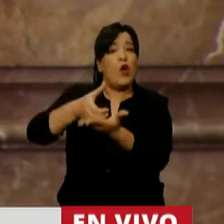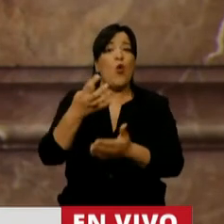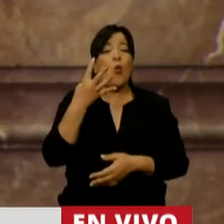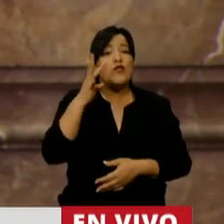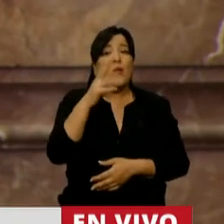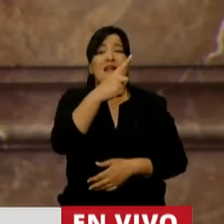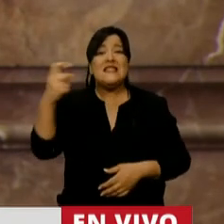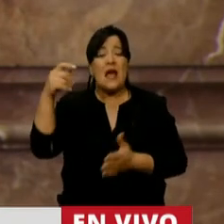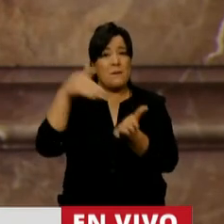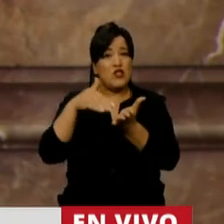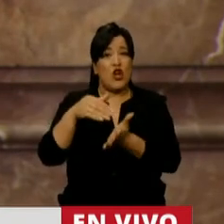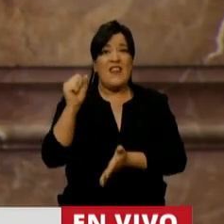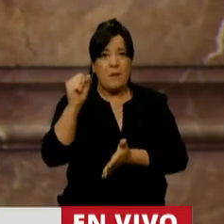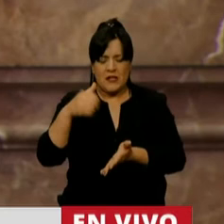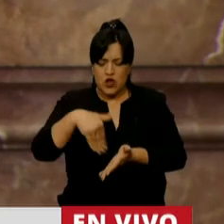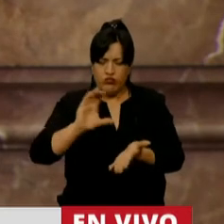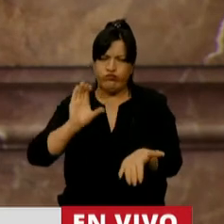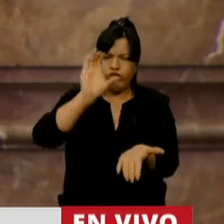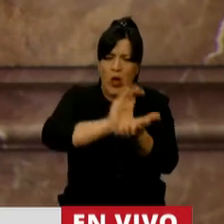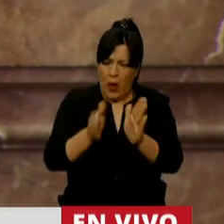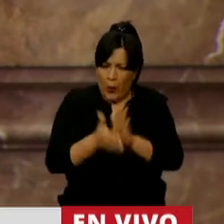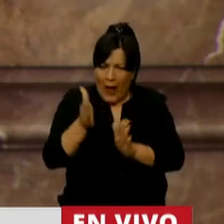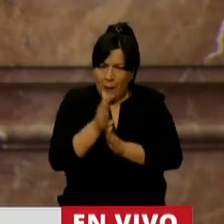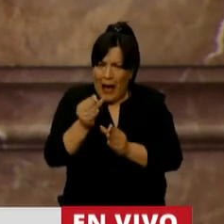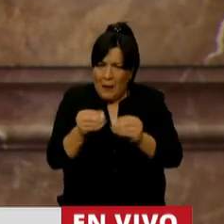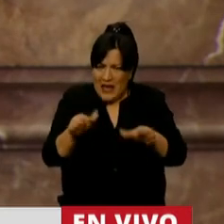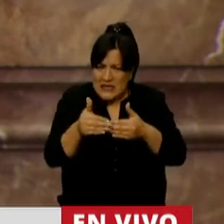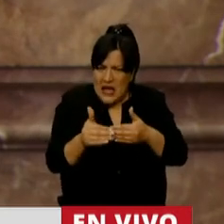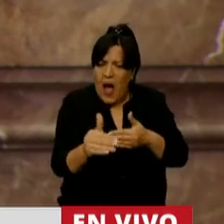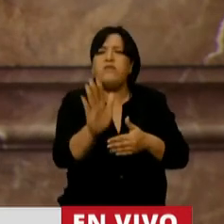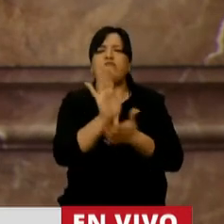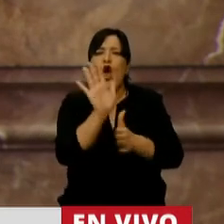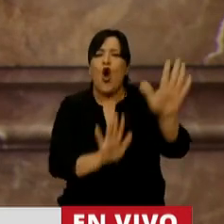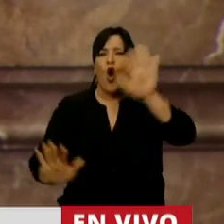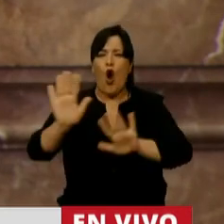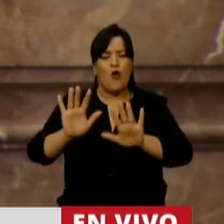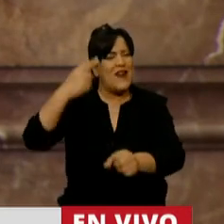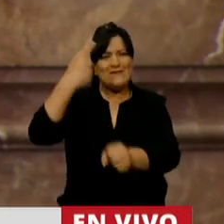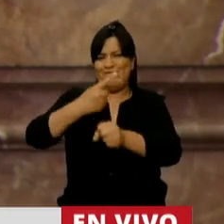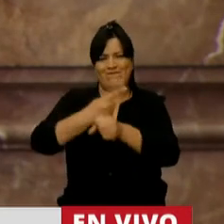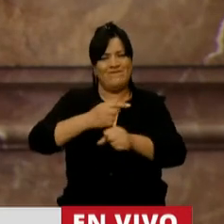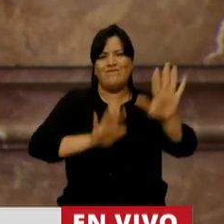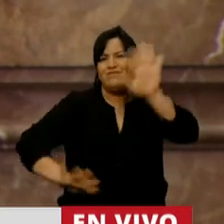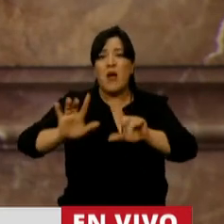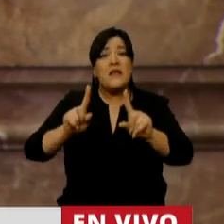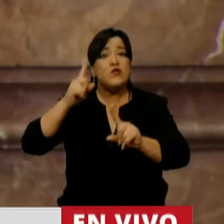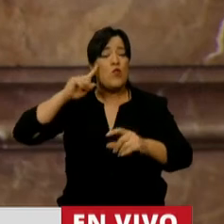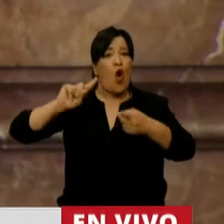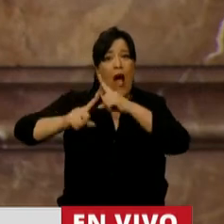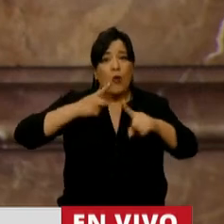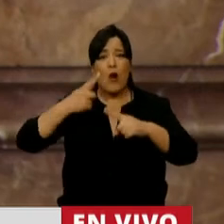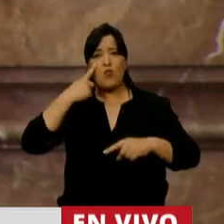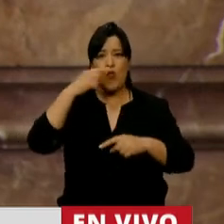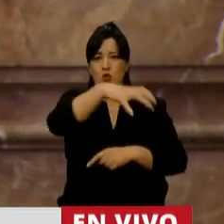de pesos, se iniciarán en breve una serie de obras prioritarias acordadas con los